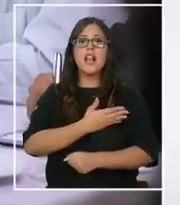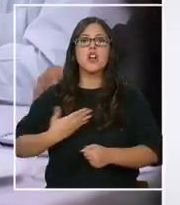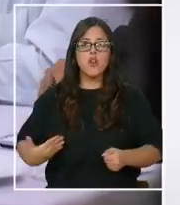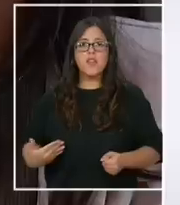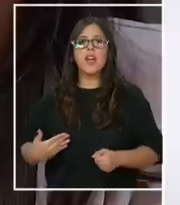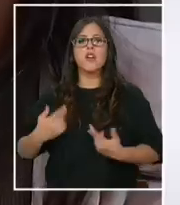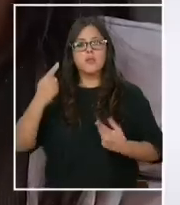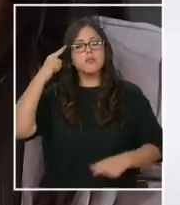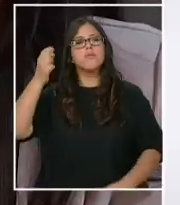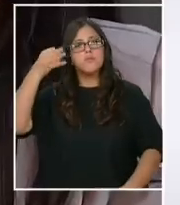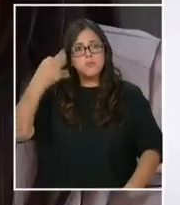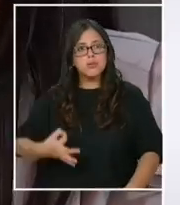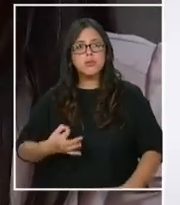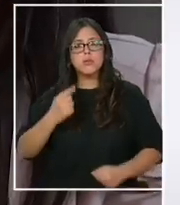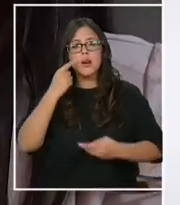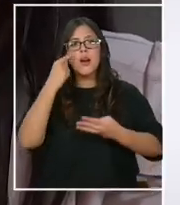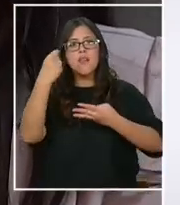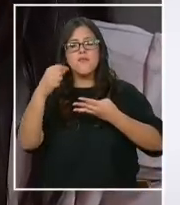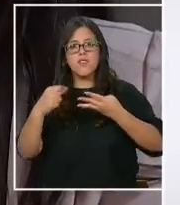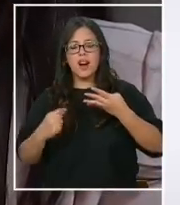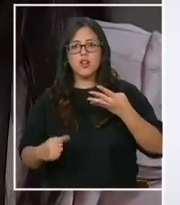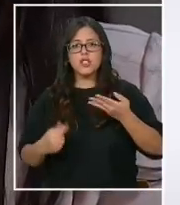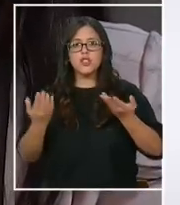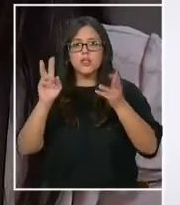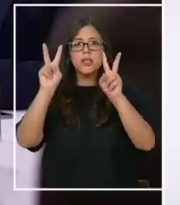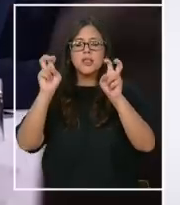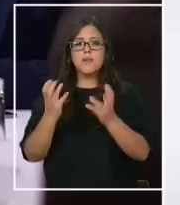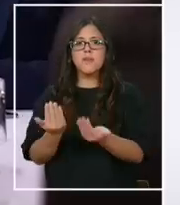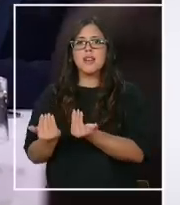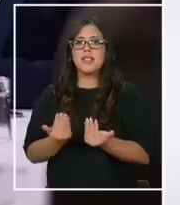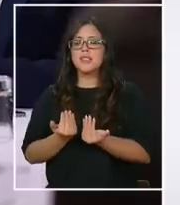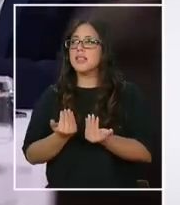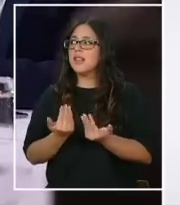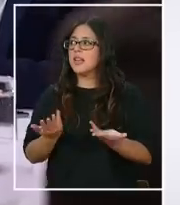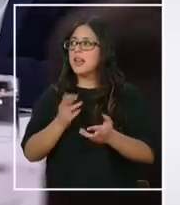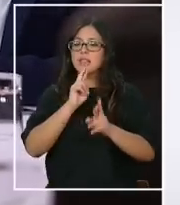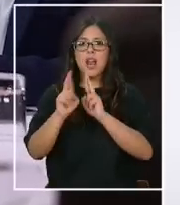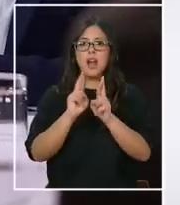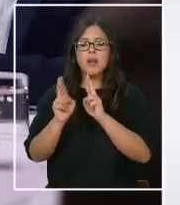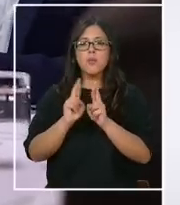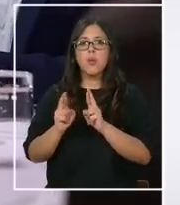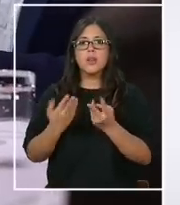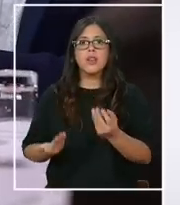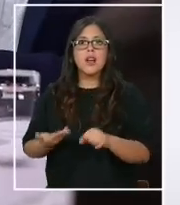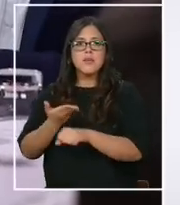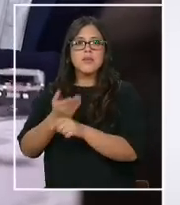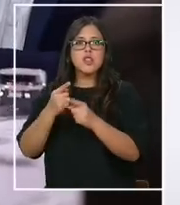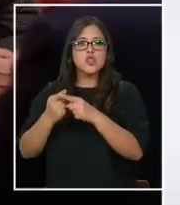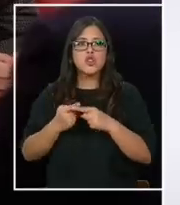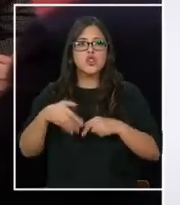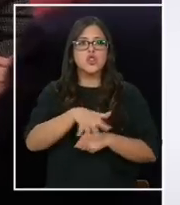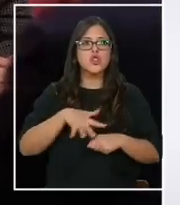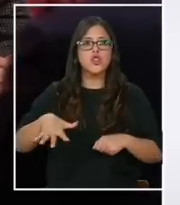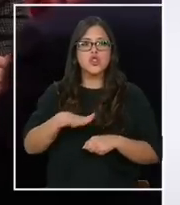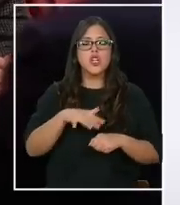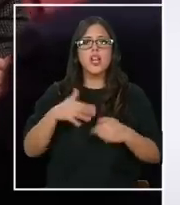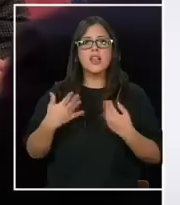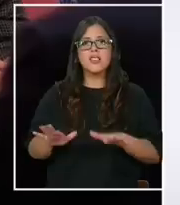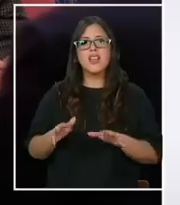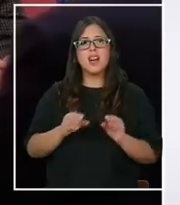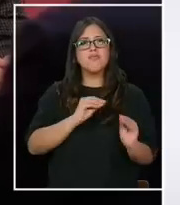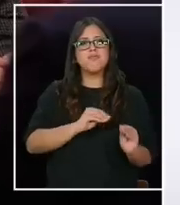convicciones, un diagnóstico respecto de la necesidad de dar respuesta a demandas sociales que han sido postergadas por mucho tiempo.